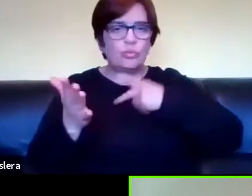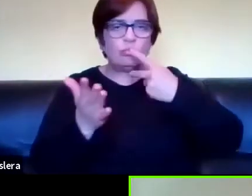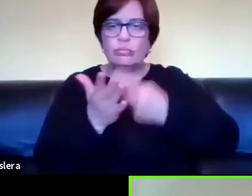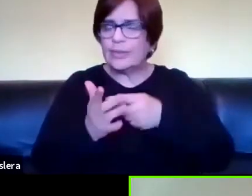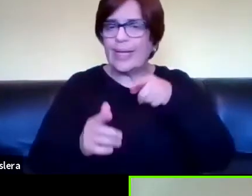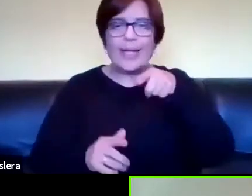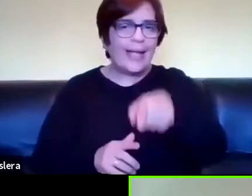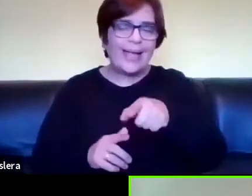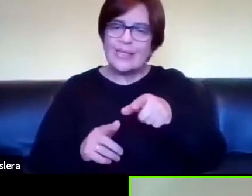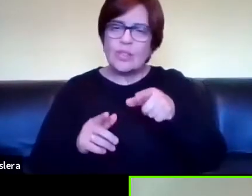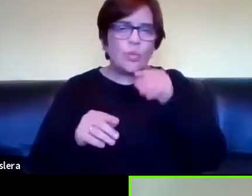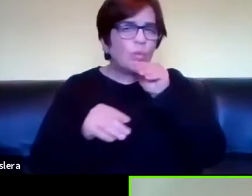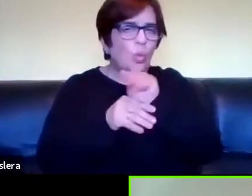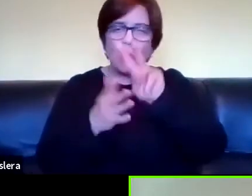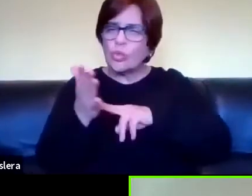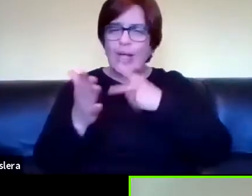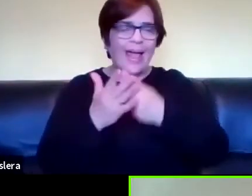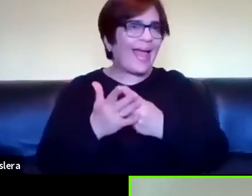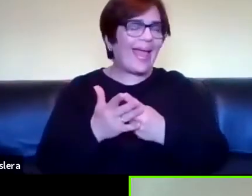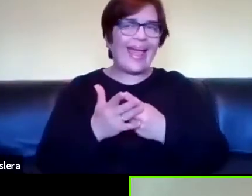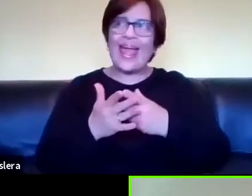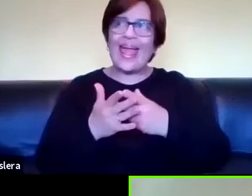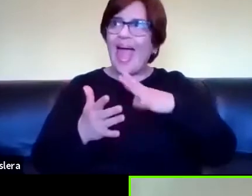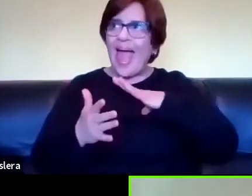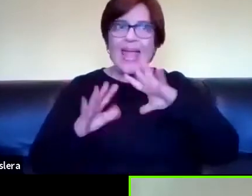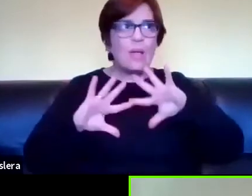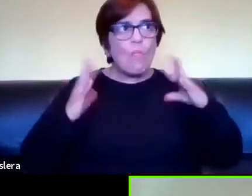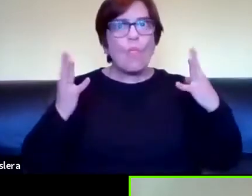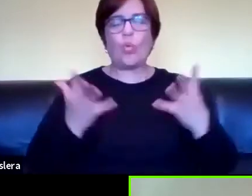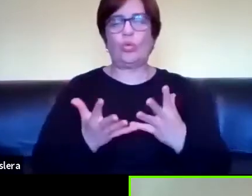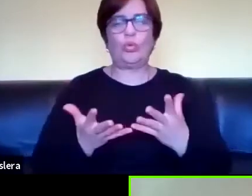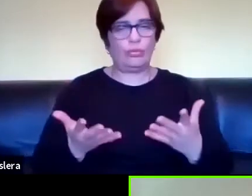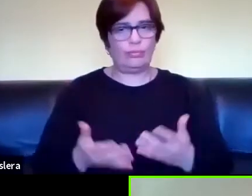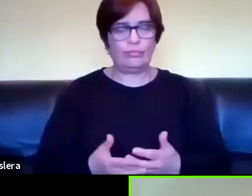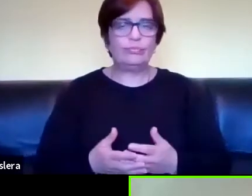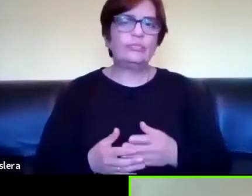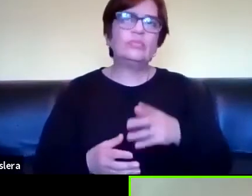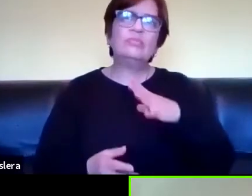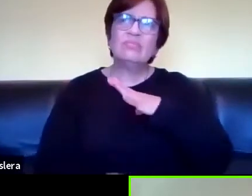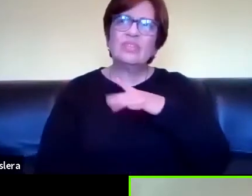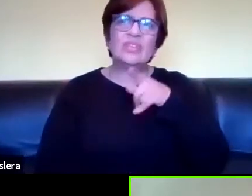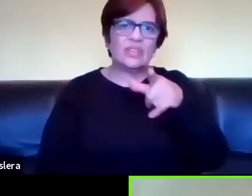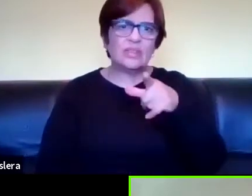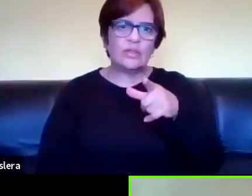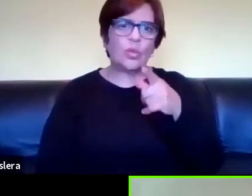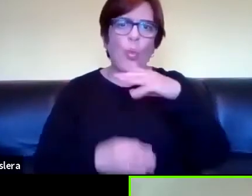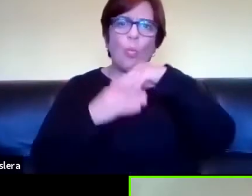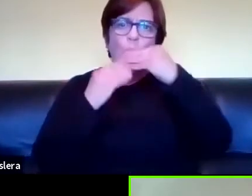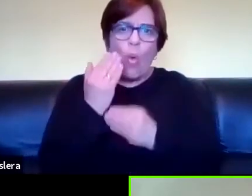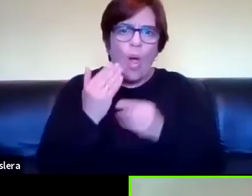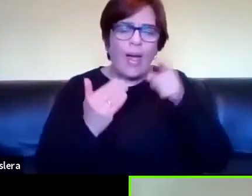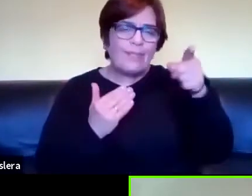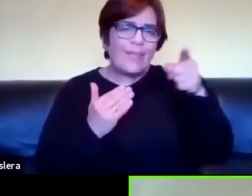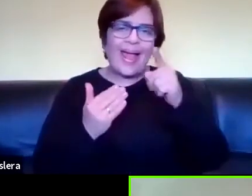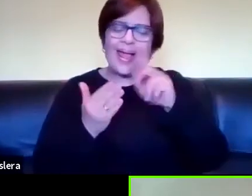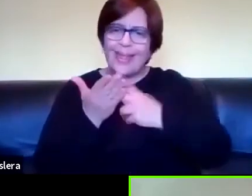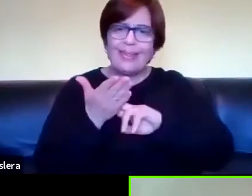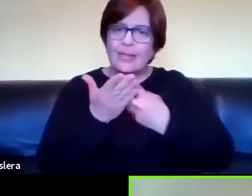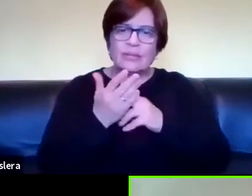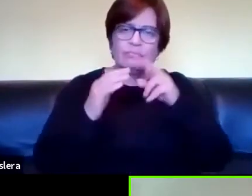la escuela traductológica más importante que existe en el mundo tienen un software donde están todos traduciendo online